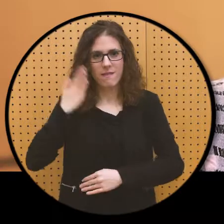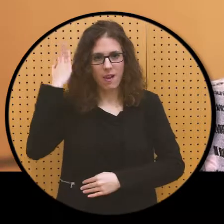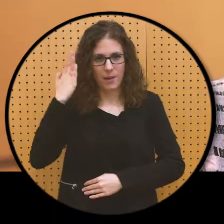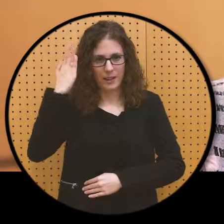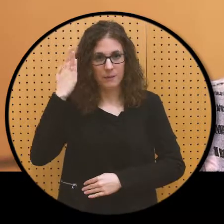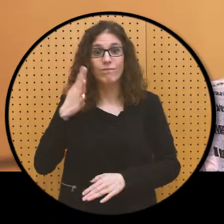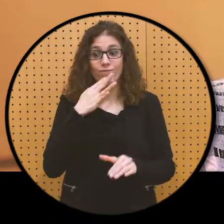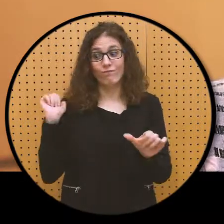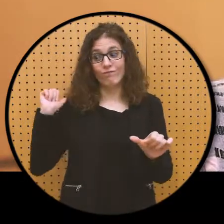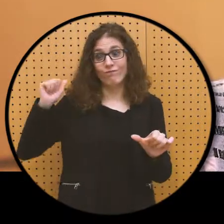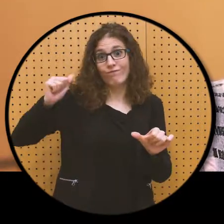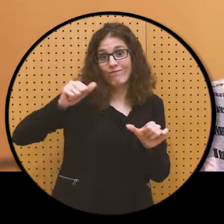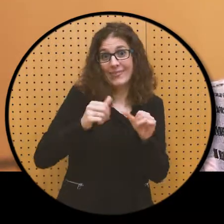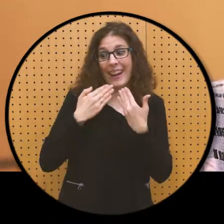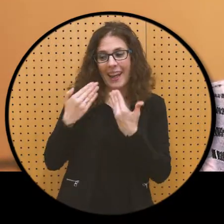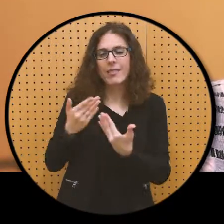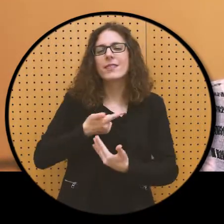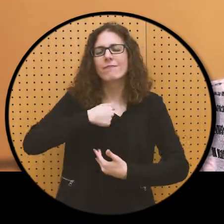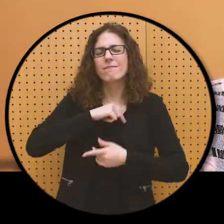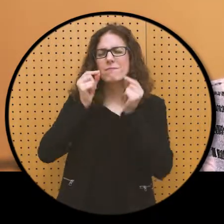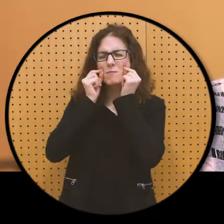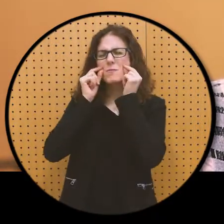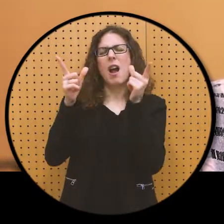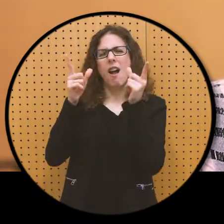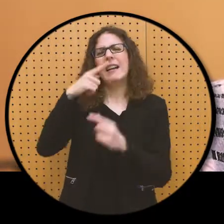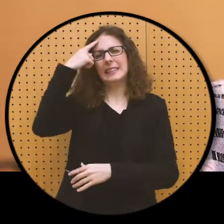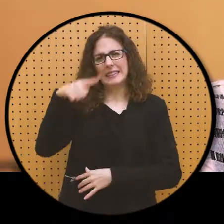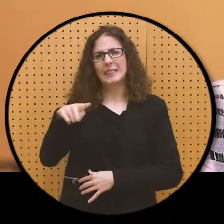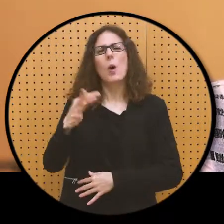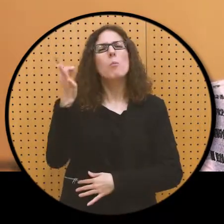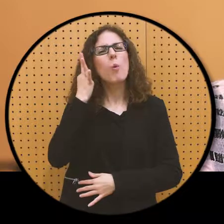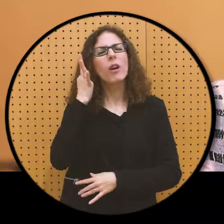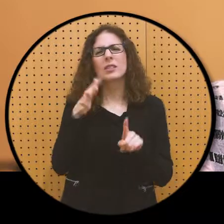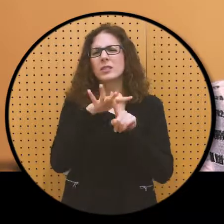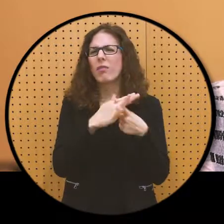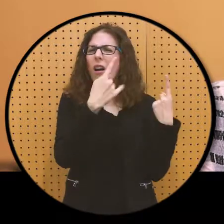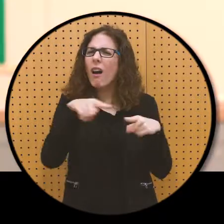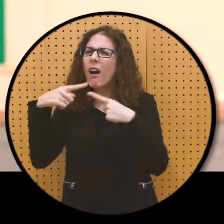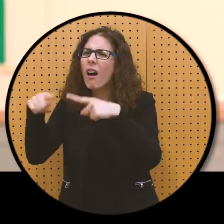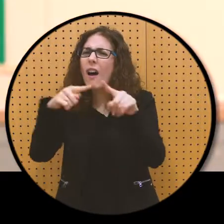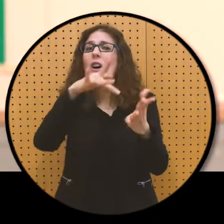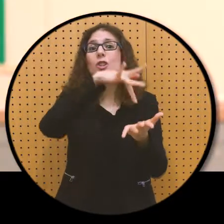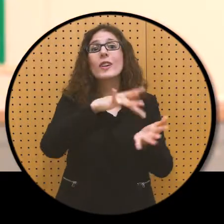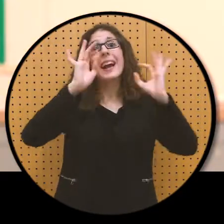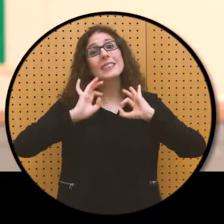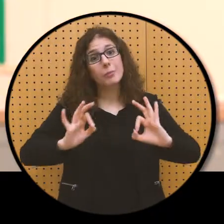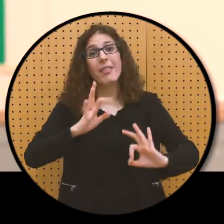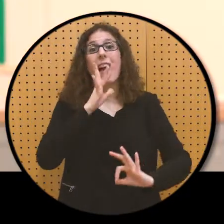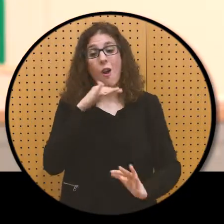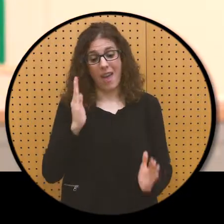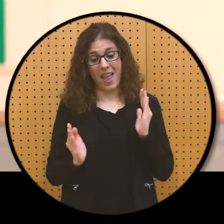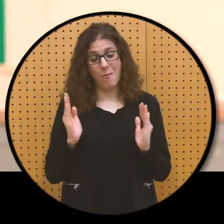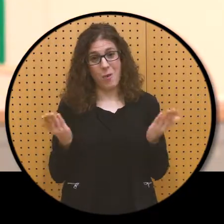toda esta trayectoria soy muy consciente de las diferentes situaciones que atravesamos las mujeres y en especial las que nos